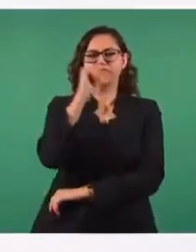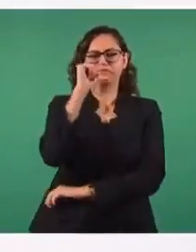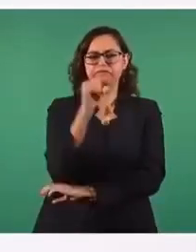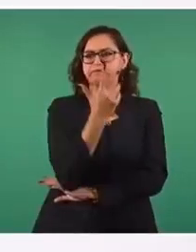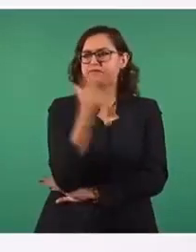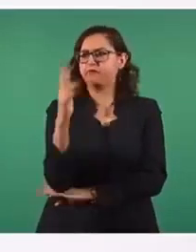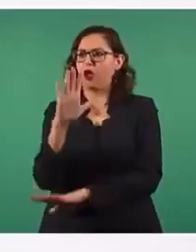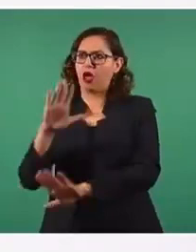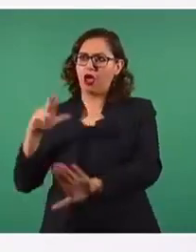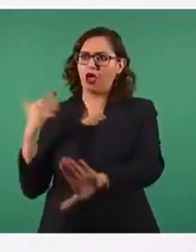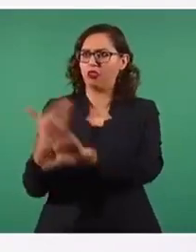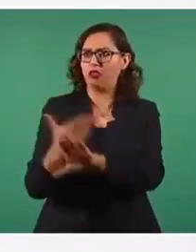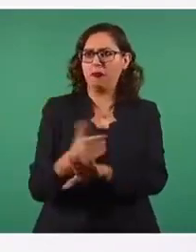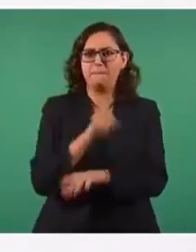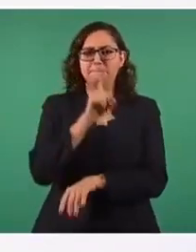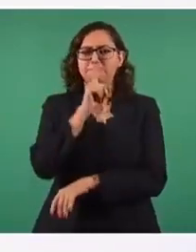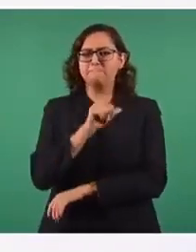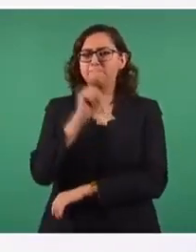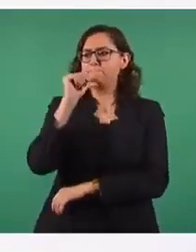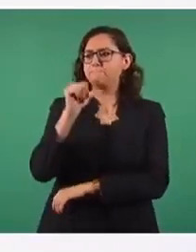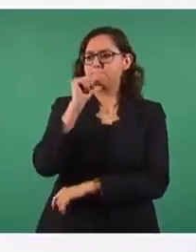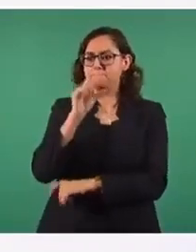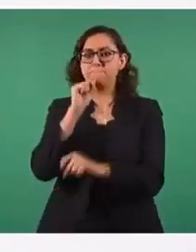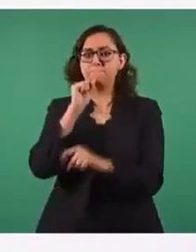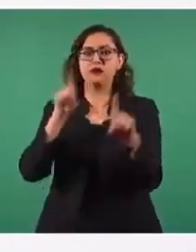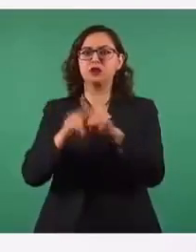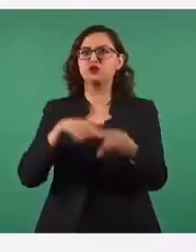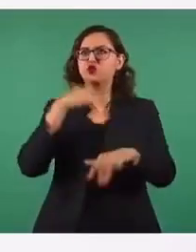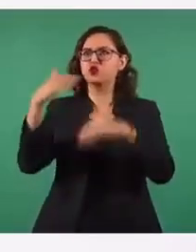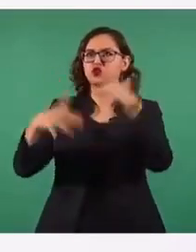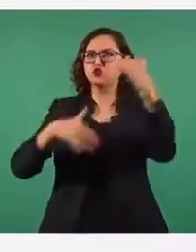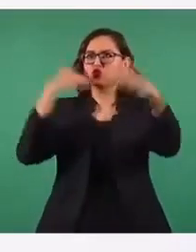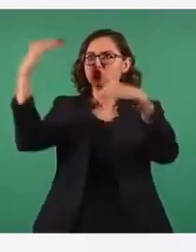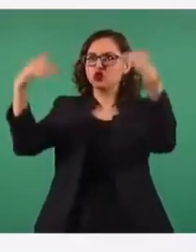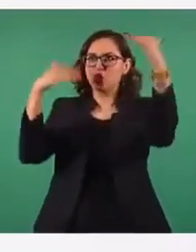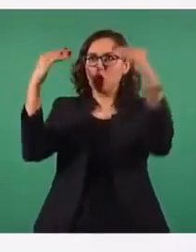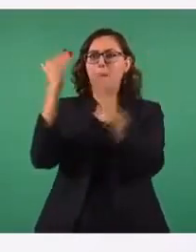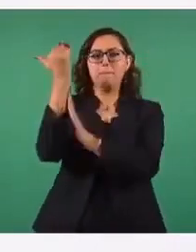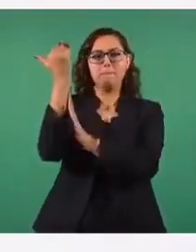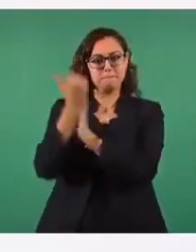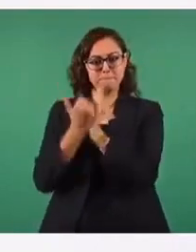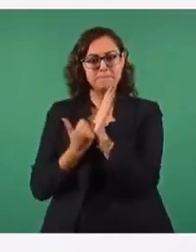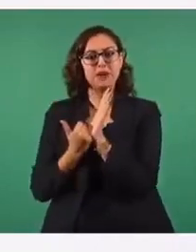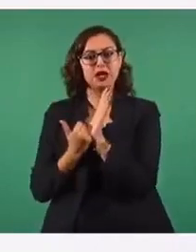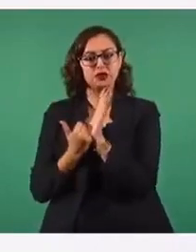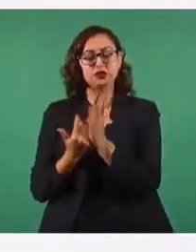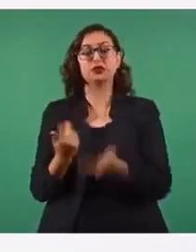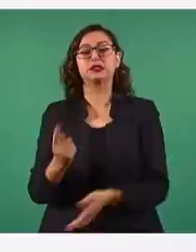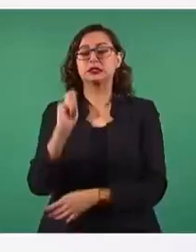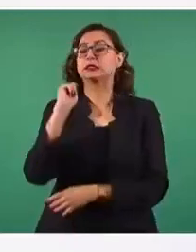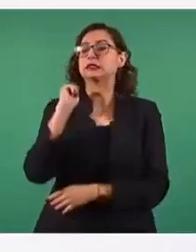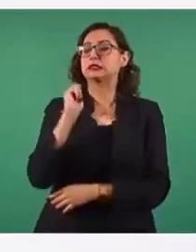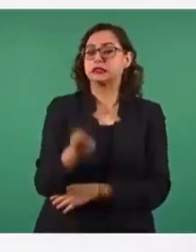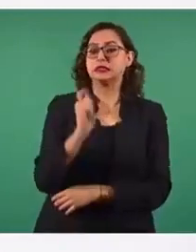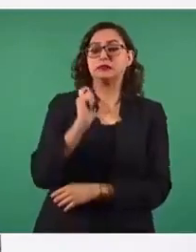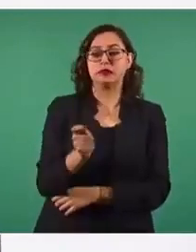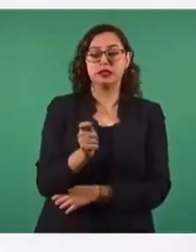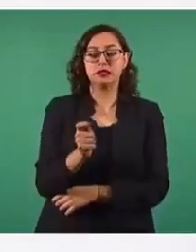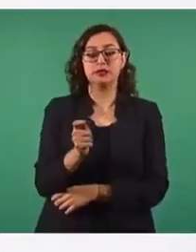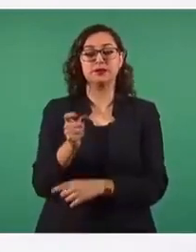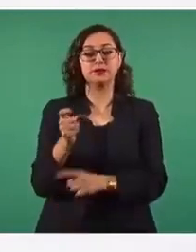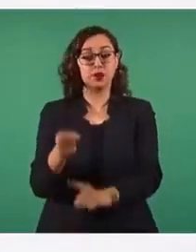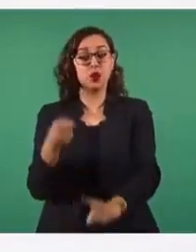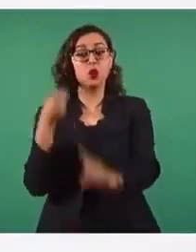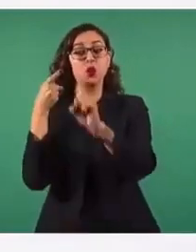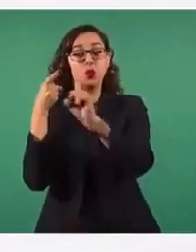y reducir la emisión de gases de efecto invernadero. En pocas palabras, la meta es que